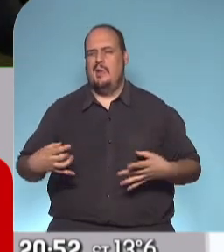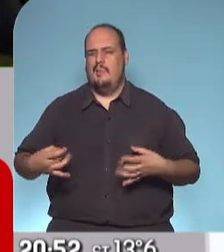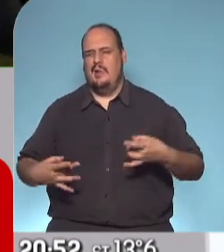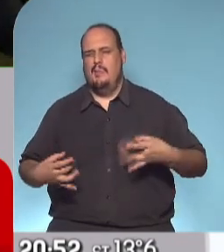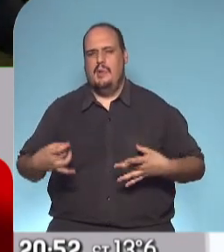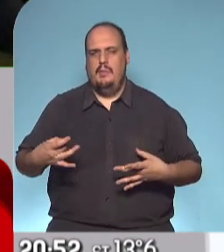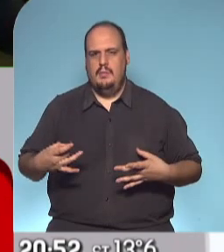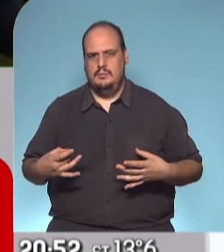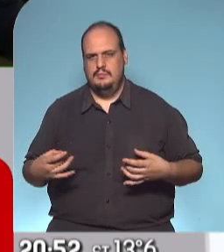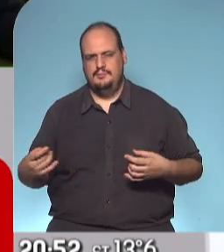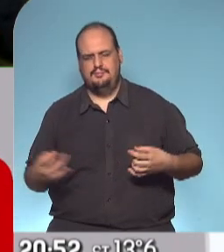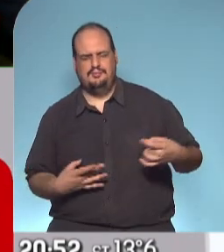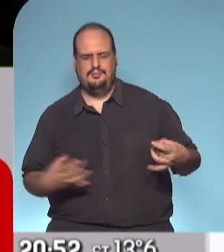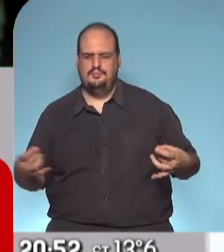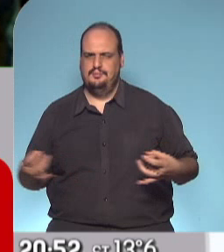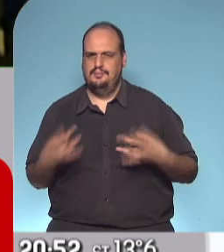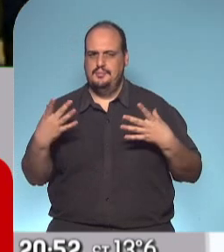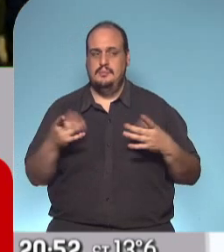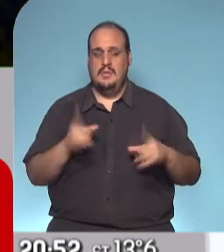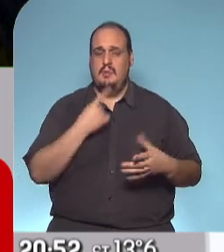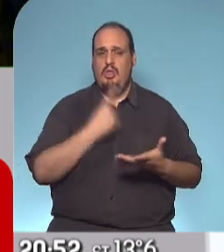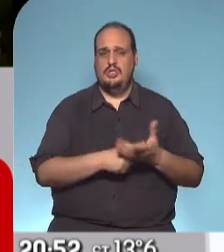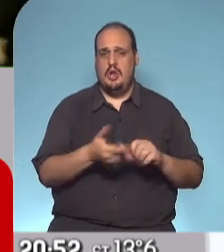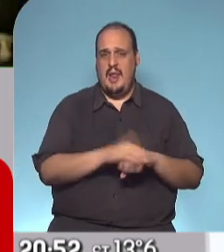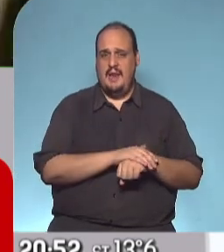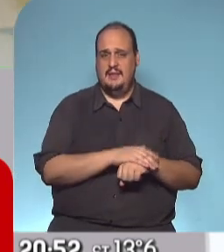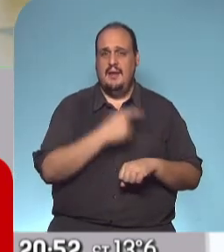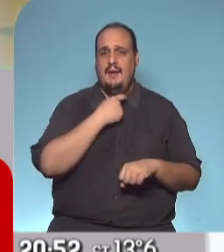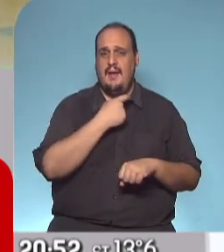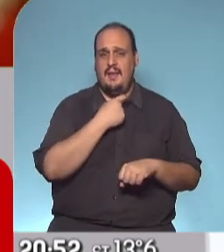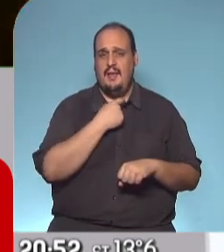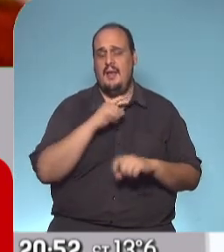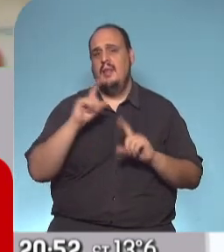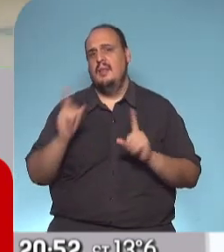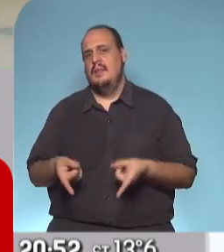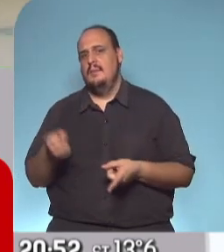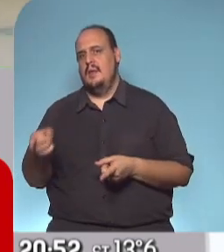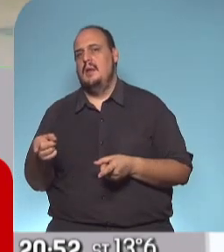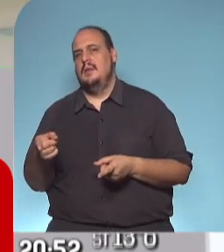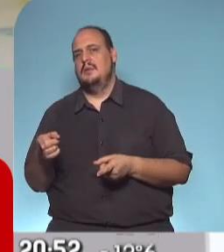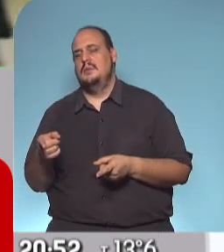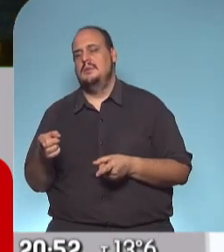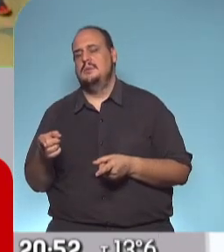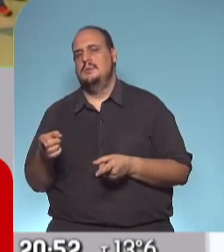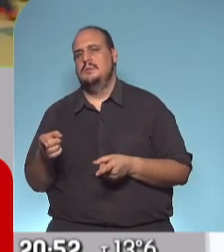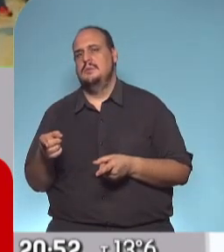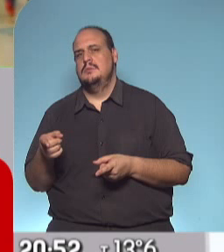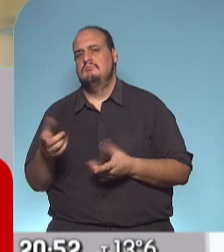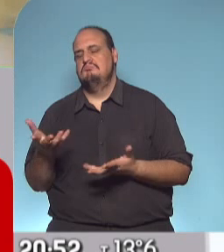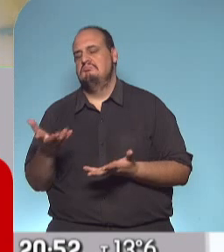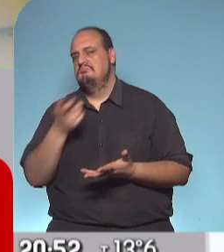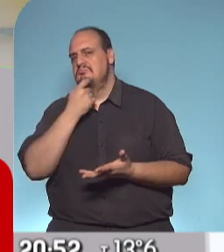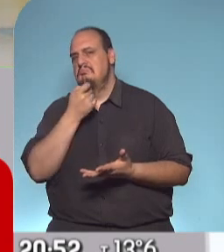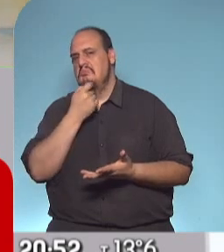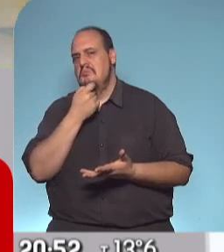medidas que quería generar Horacio Rodríguez Larreta y con otro tipo de golpes por debajo de la línea de explotación, por ejemplo,